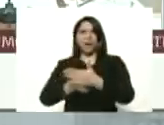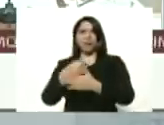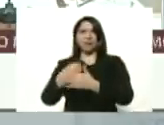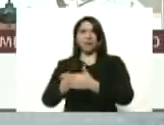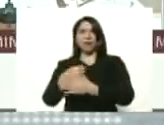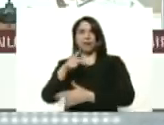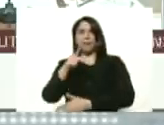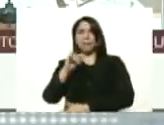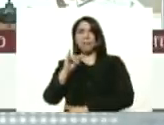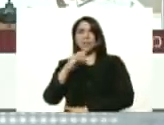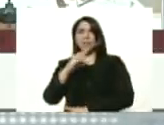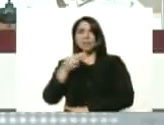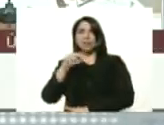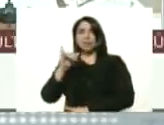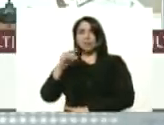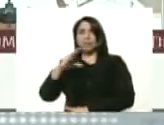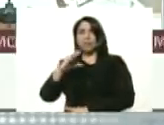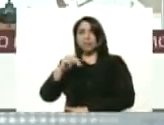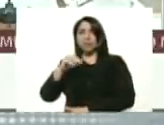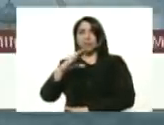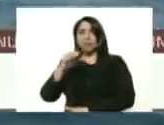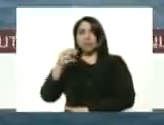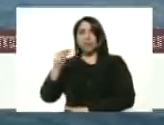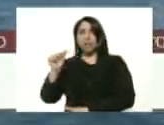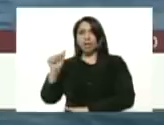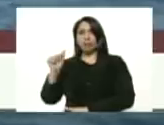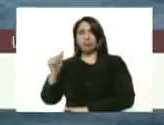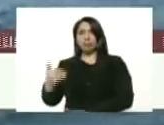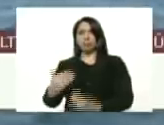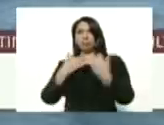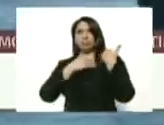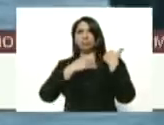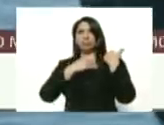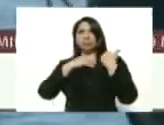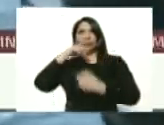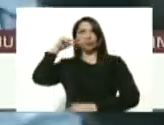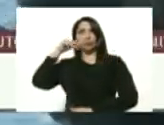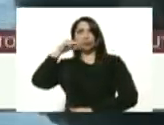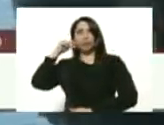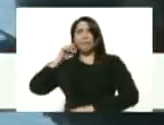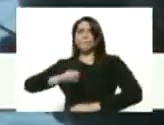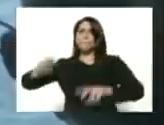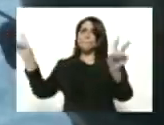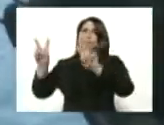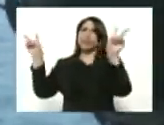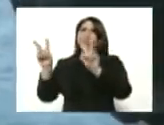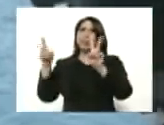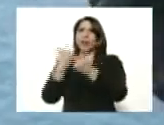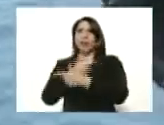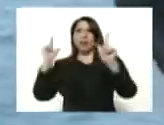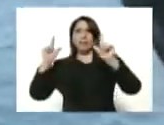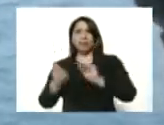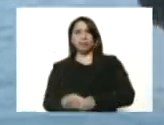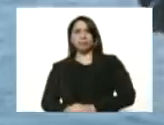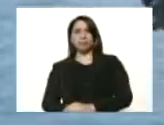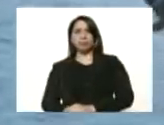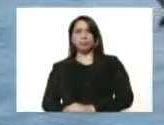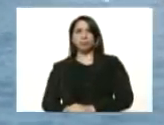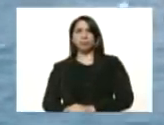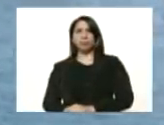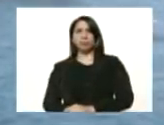Pichincha que condujo nuestro gran mariscal de Ayacucho victoria de Pichincha victoria y liberación de Quito